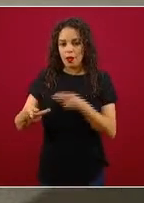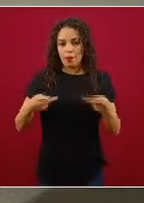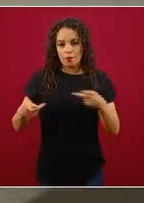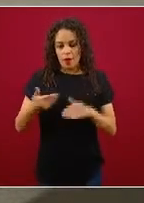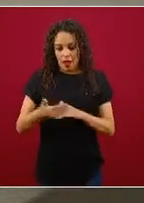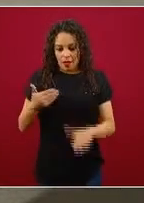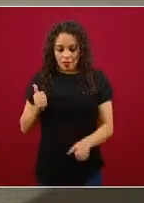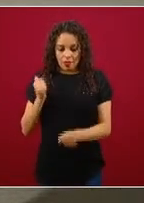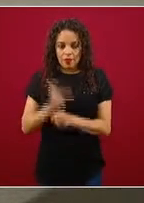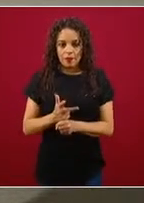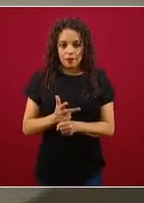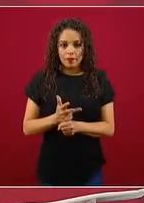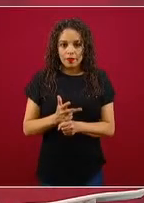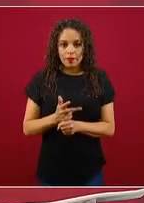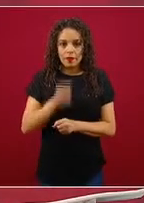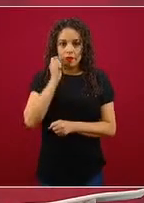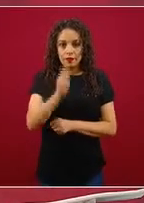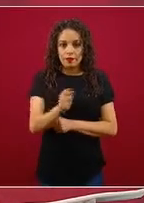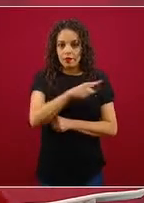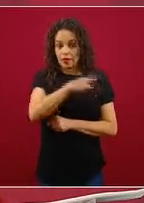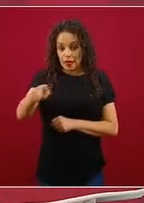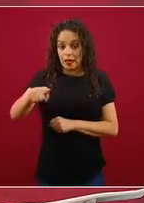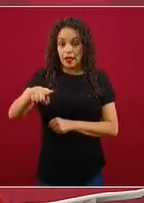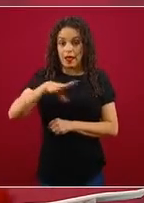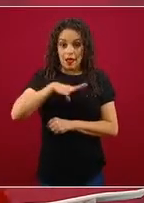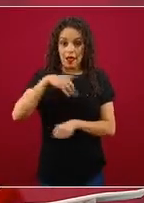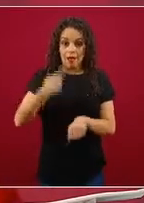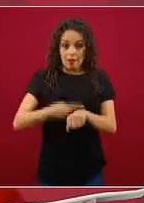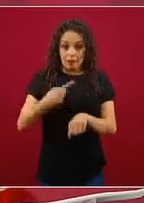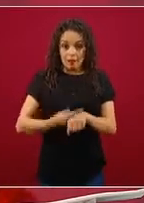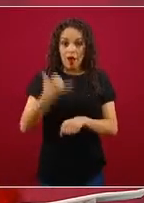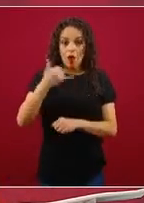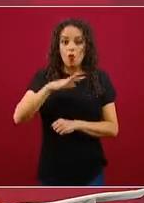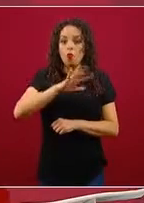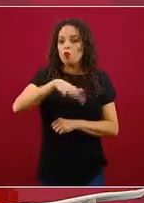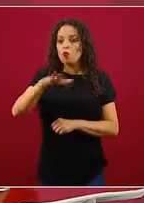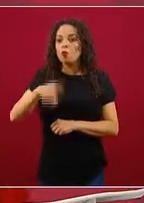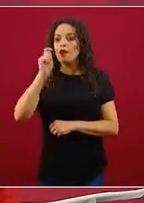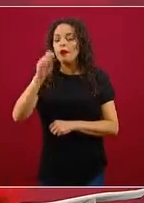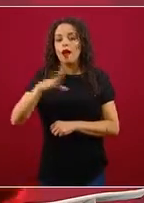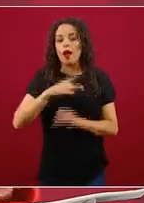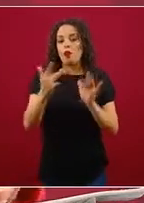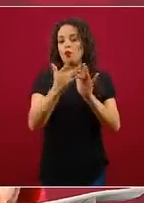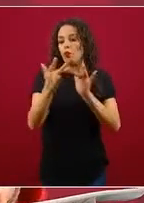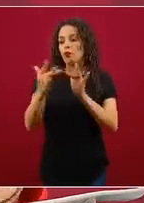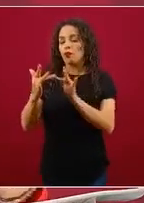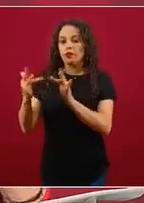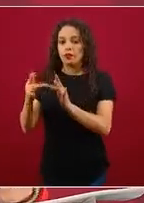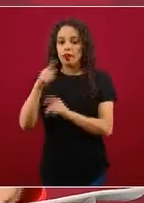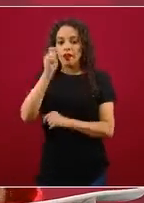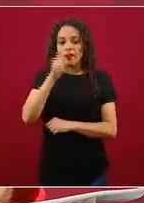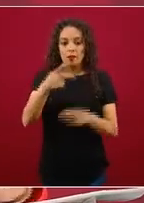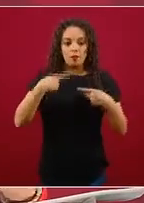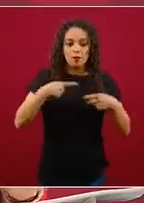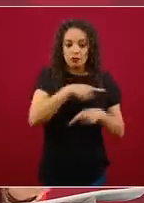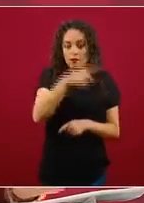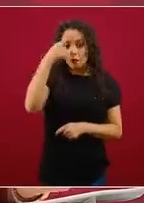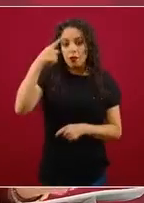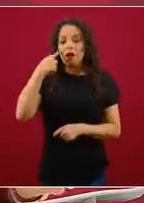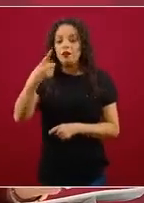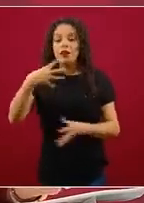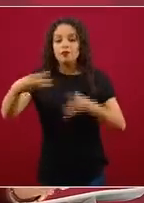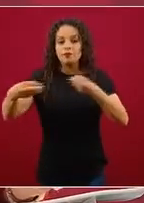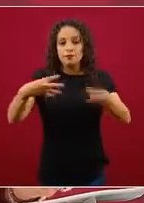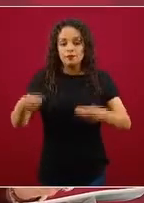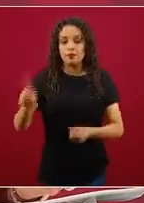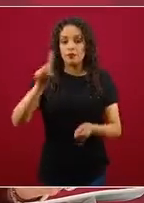y la búsqueda intencional de contactos. Se sitúa en el marco, por supuesto, de la atención primaria a la salud, tiene una perspectiva